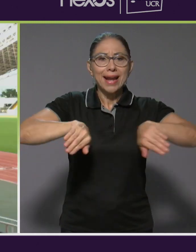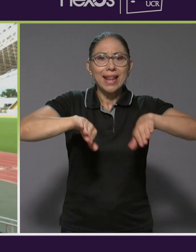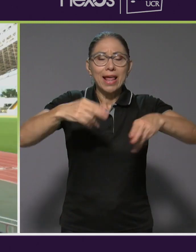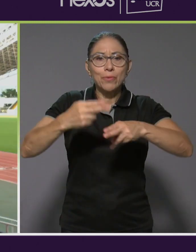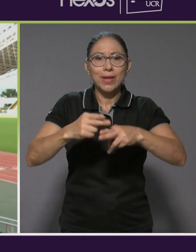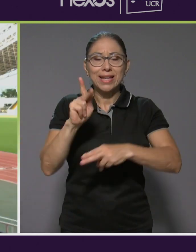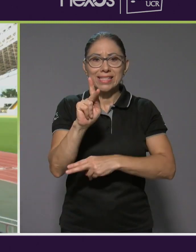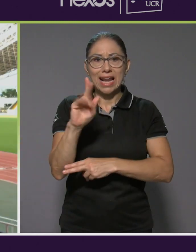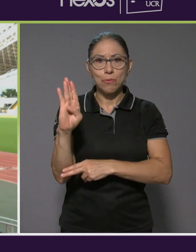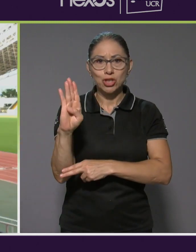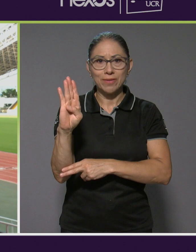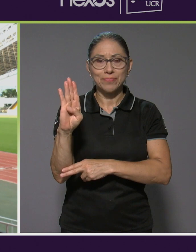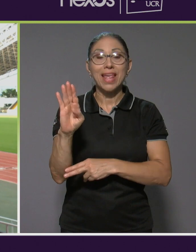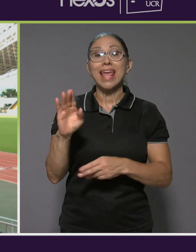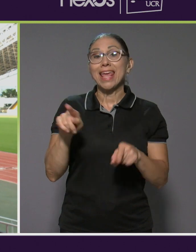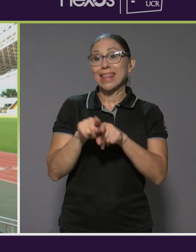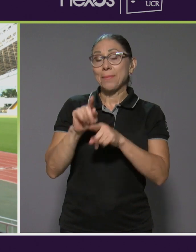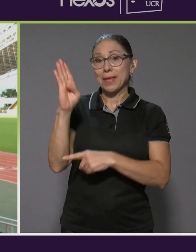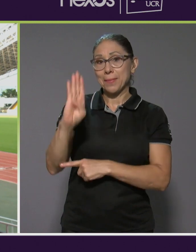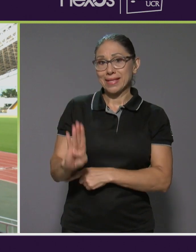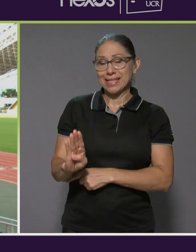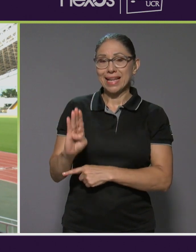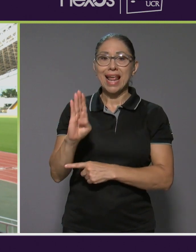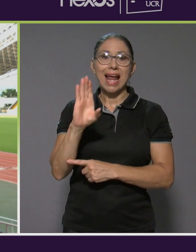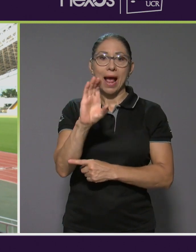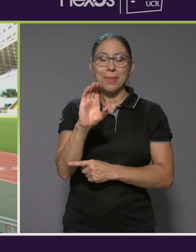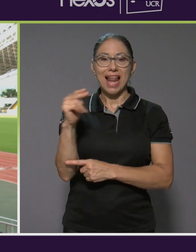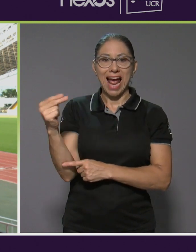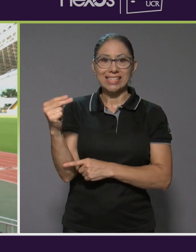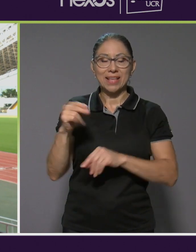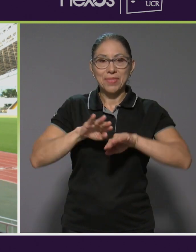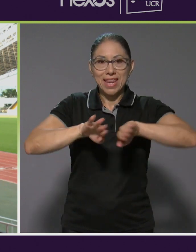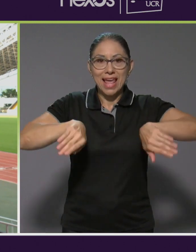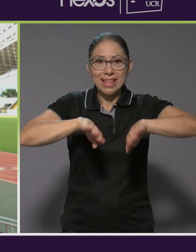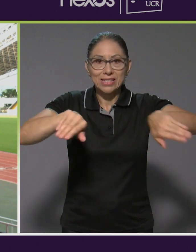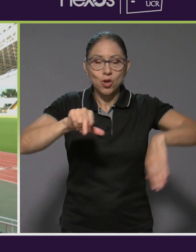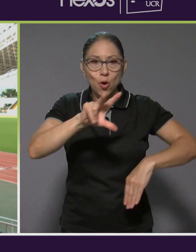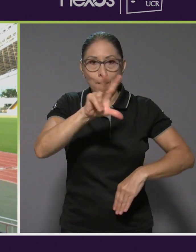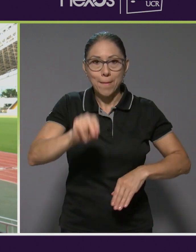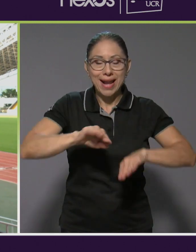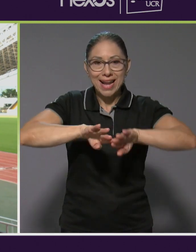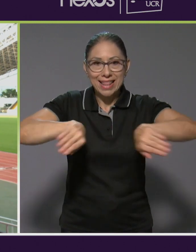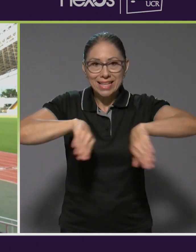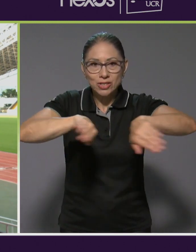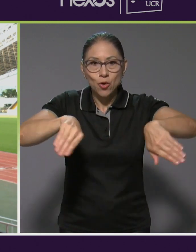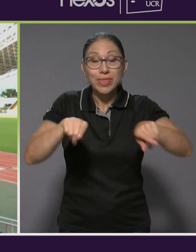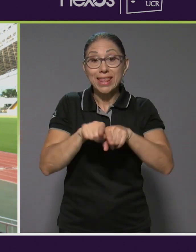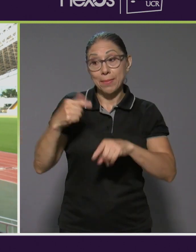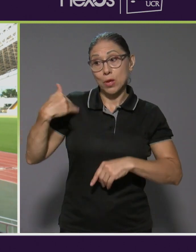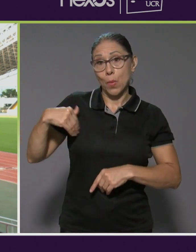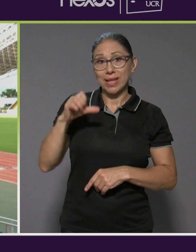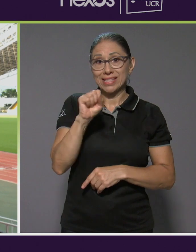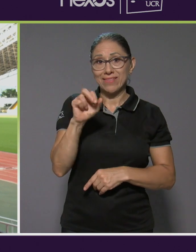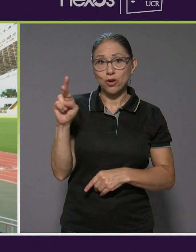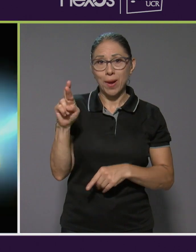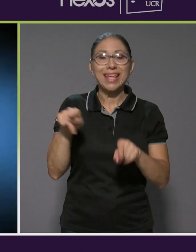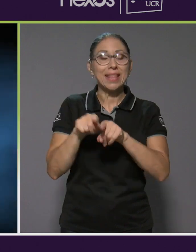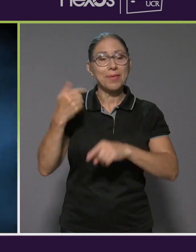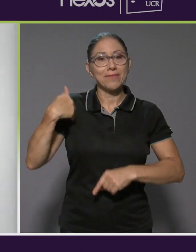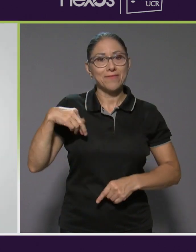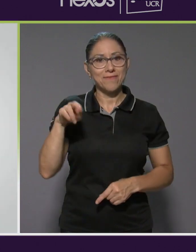Buchein y en Sao Paulo, bueno, fue Camila Hasse en natación, para natación y Steven Román y Hernán